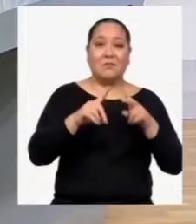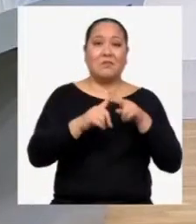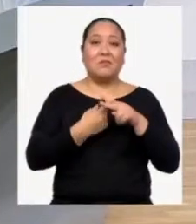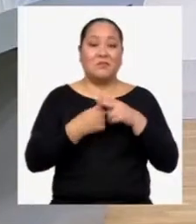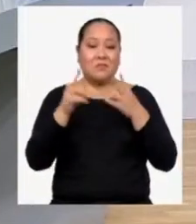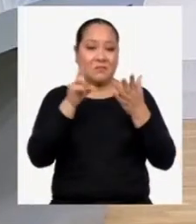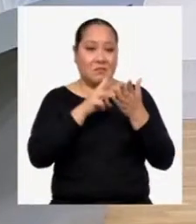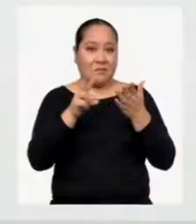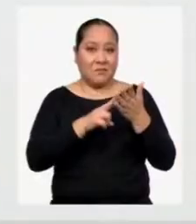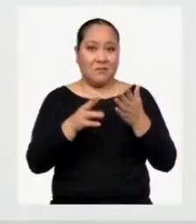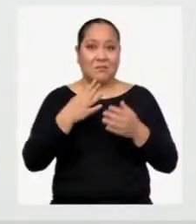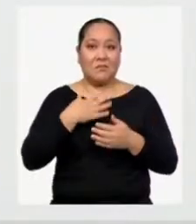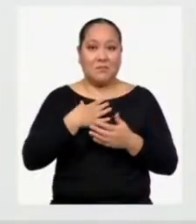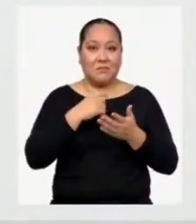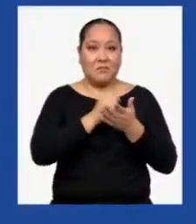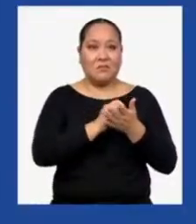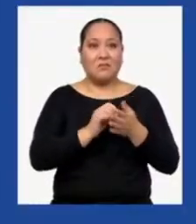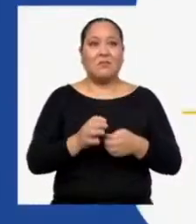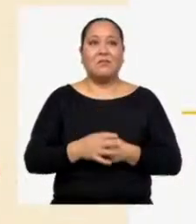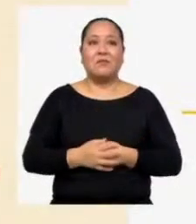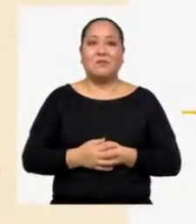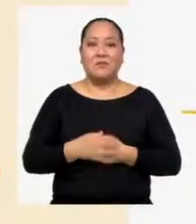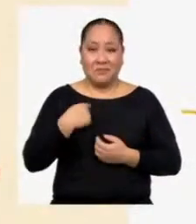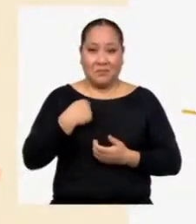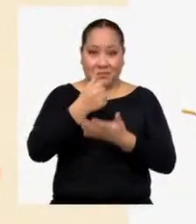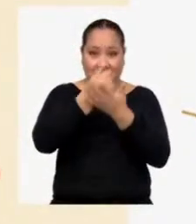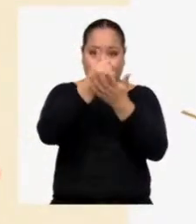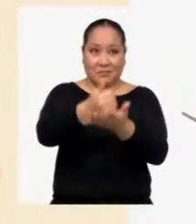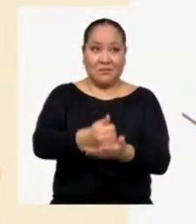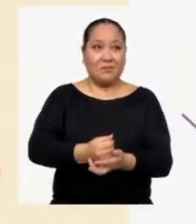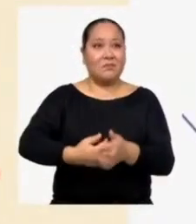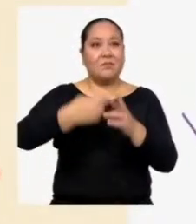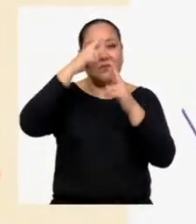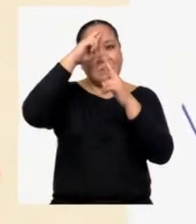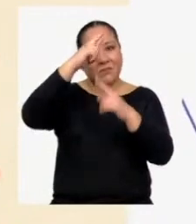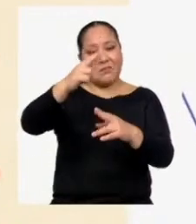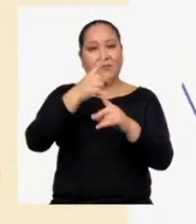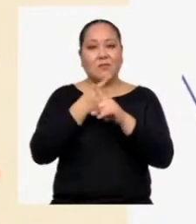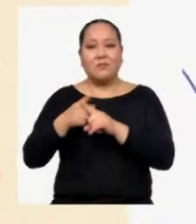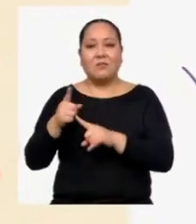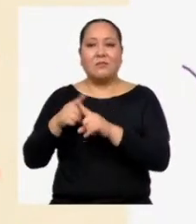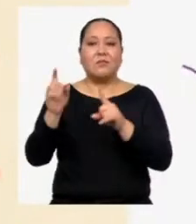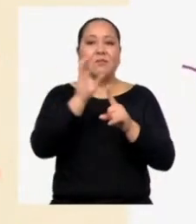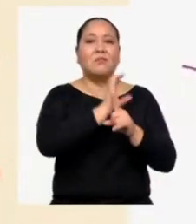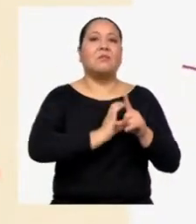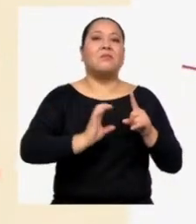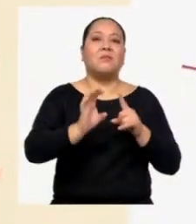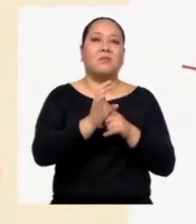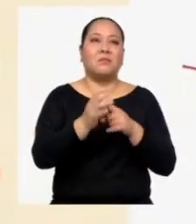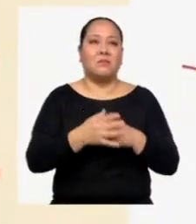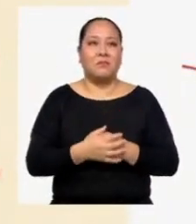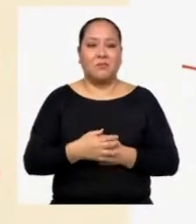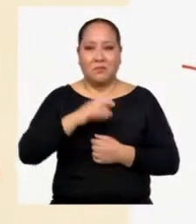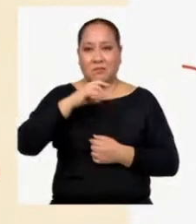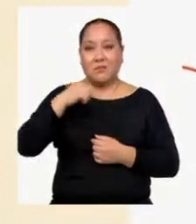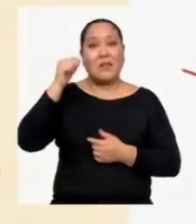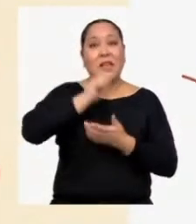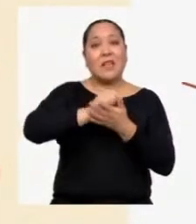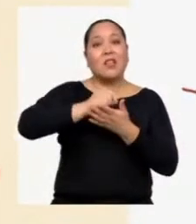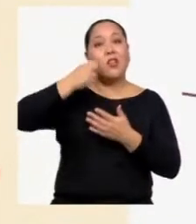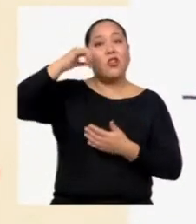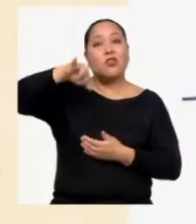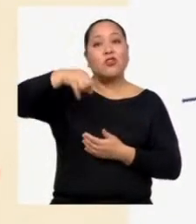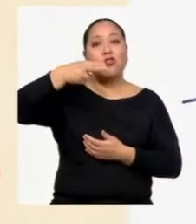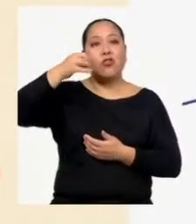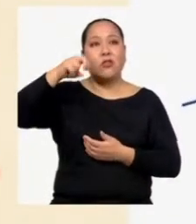leyendo mi borrador Te ayudo Respeto hacia la diversidad cultural Por Jonathan El